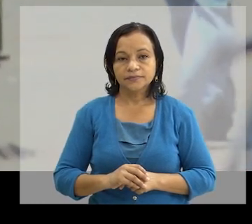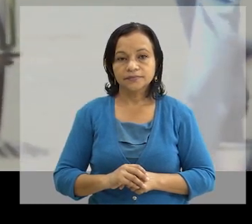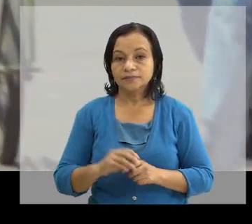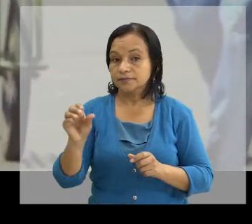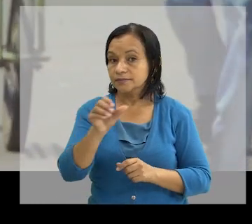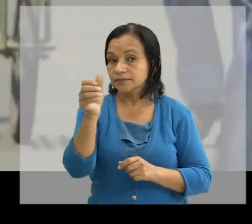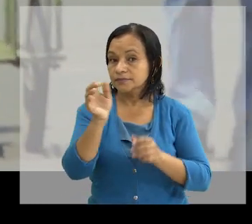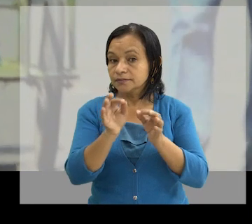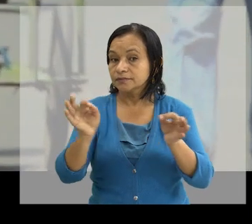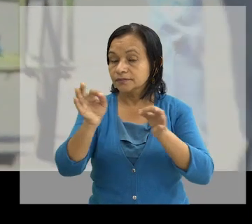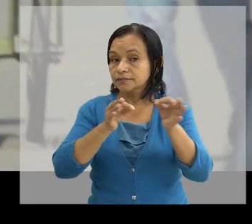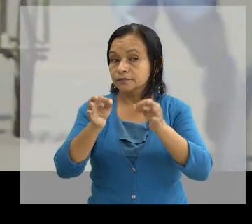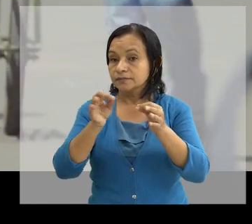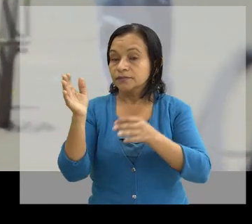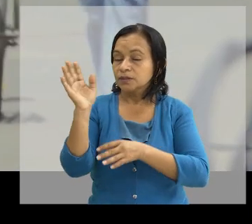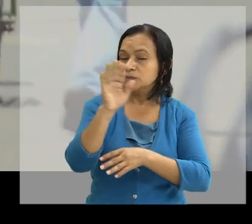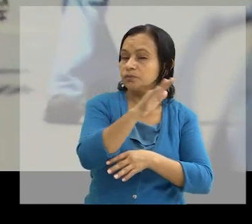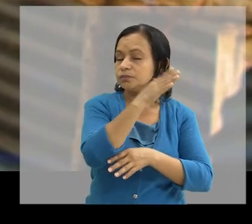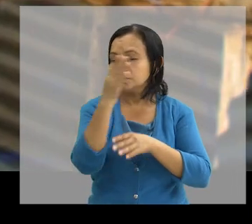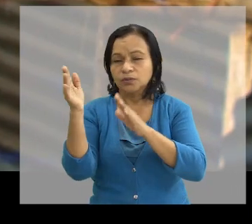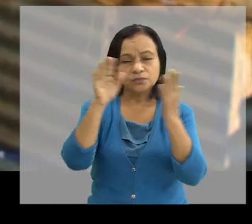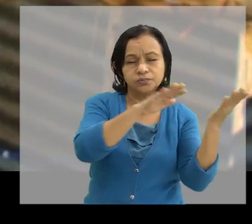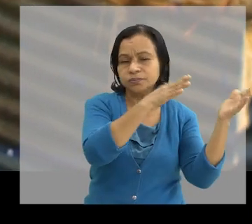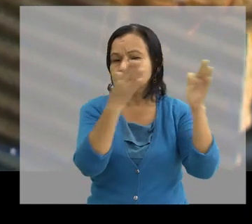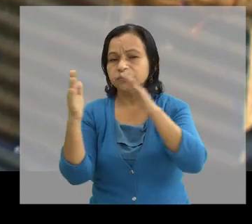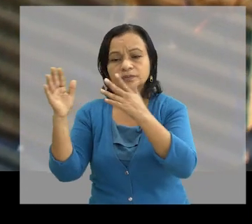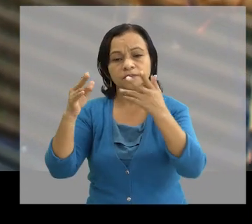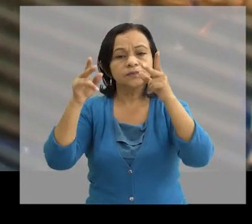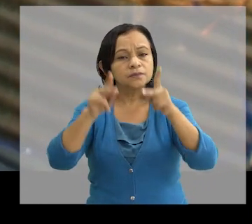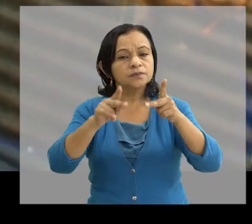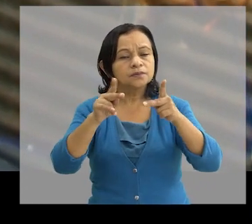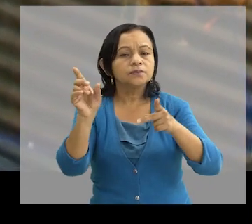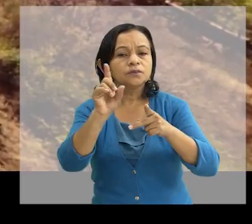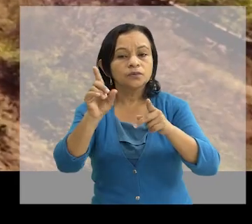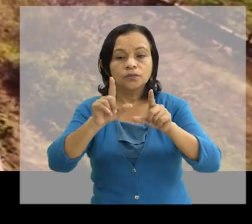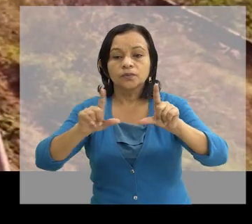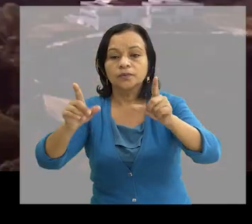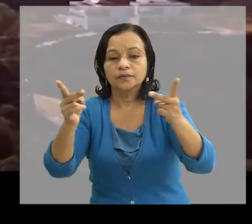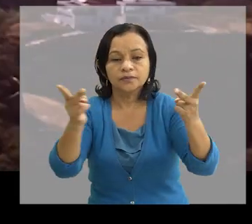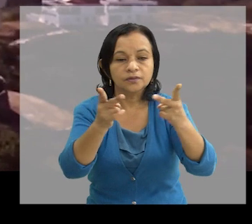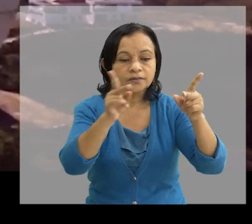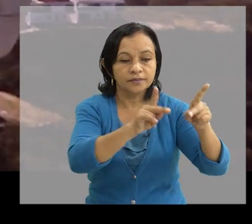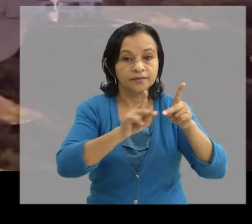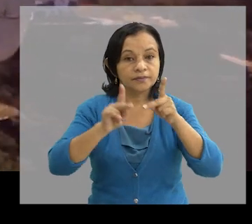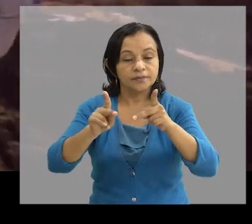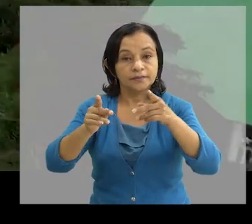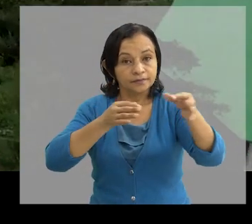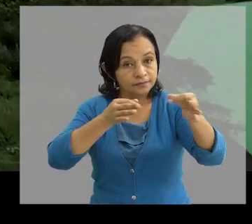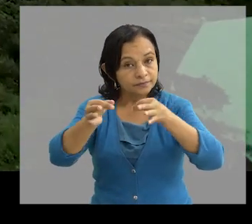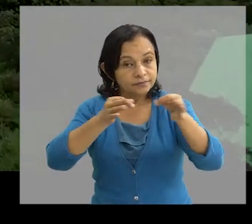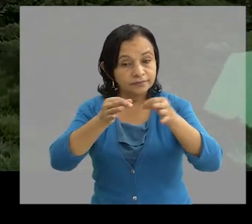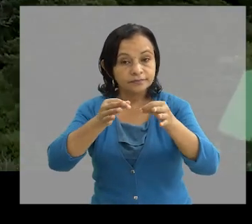Otro factor que influye en las incidencias de los vientos en poblaciones humanas Son las zonas geográficas Según los